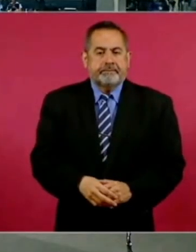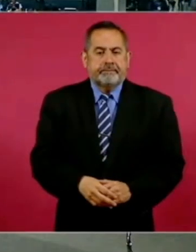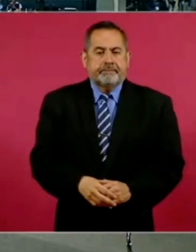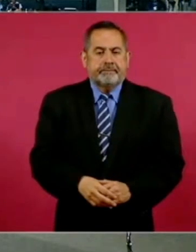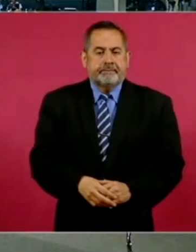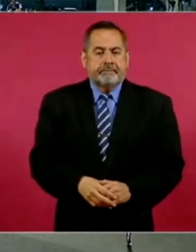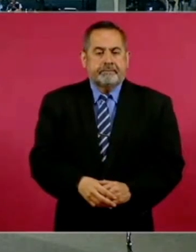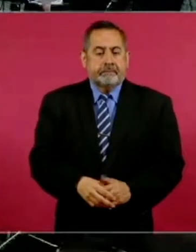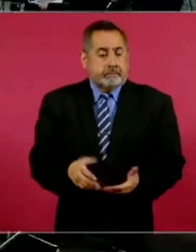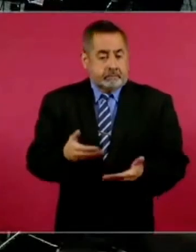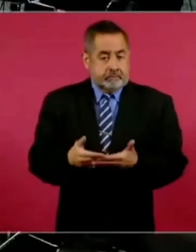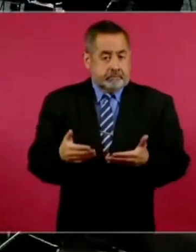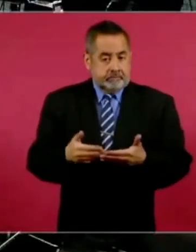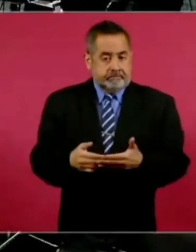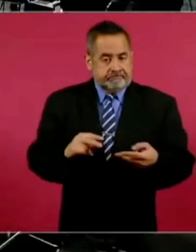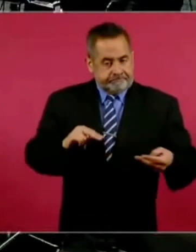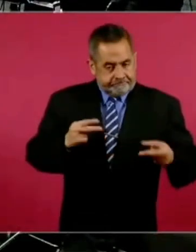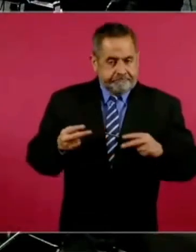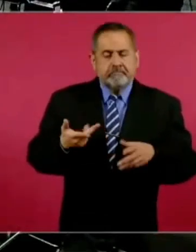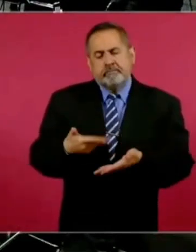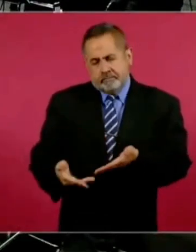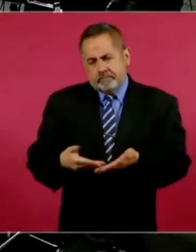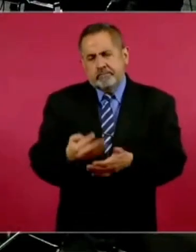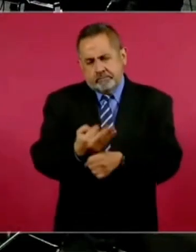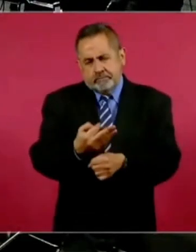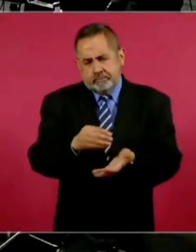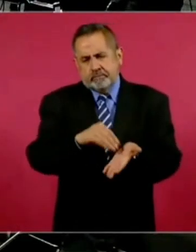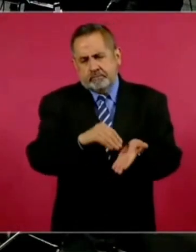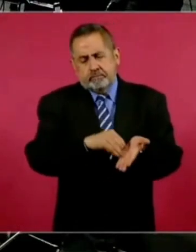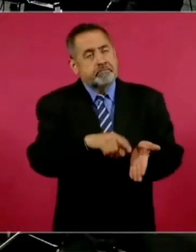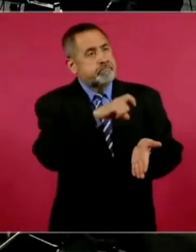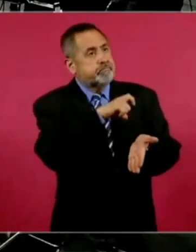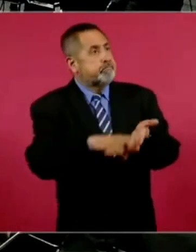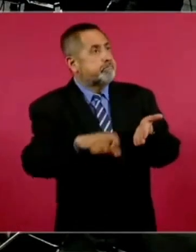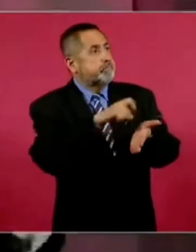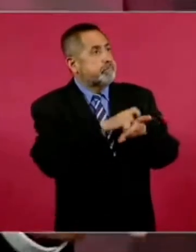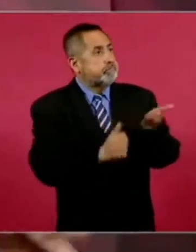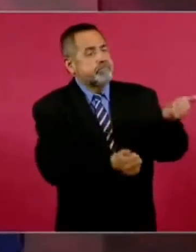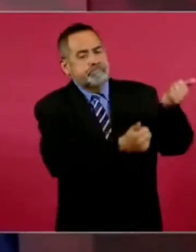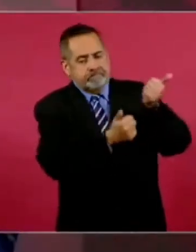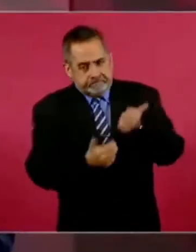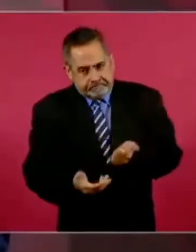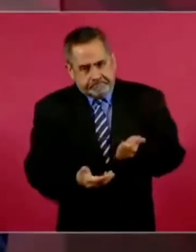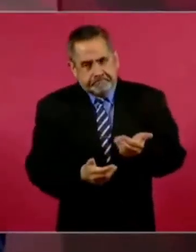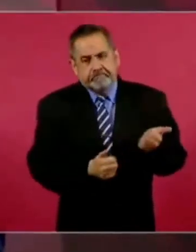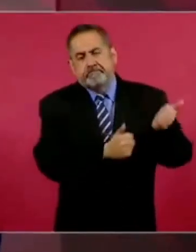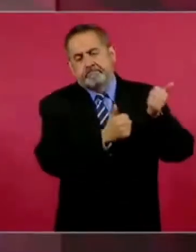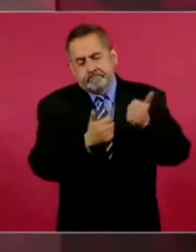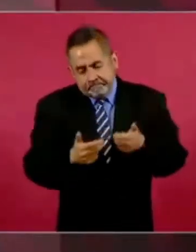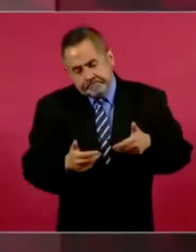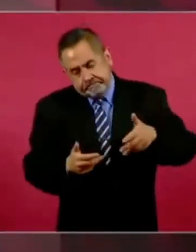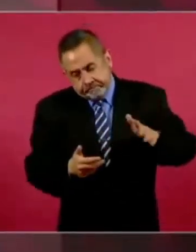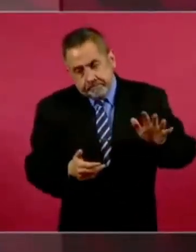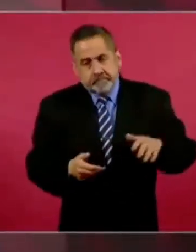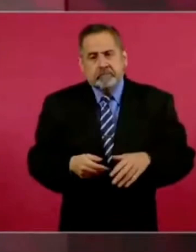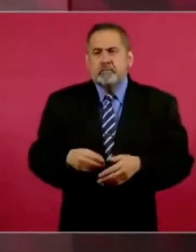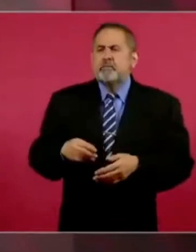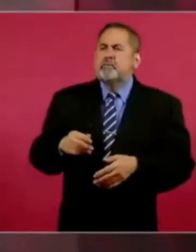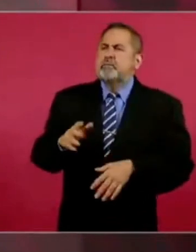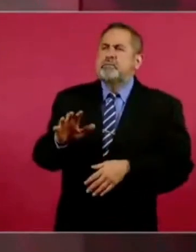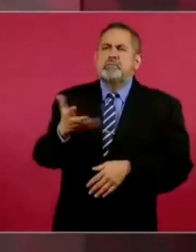Y ahora todavía estamos comprando, porque estamos comprando como